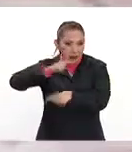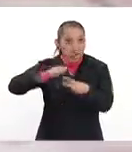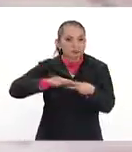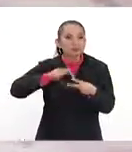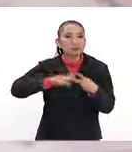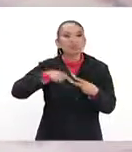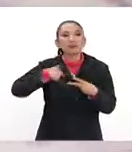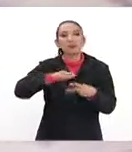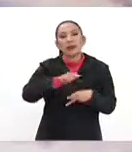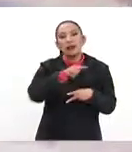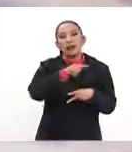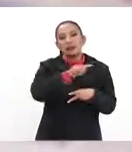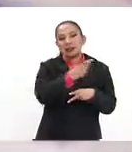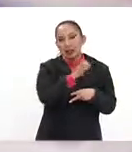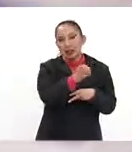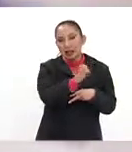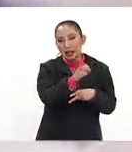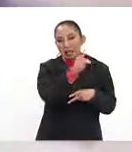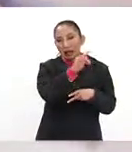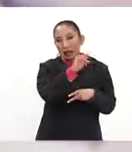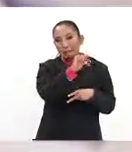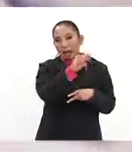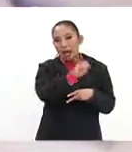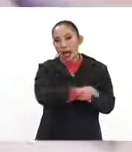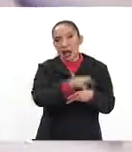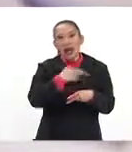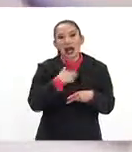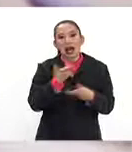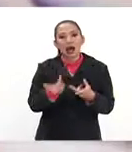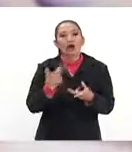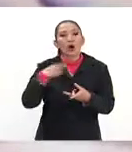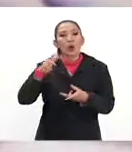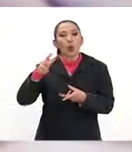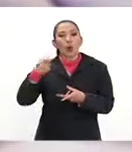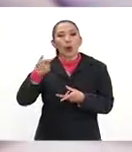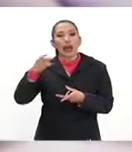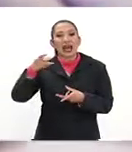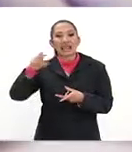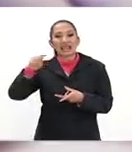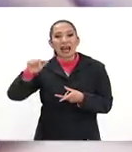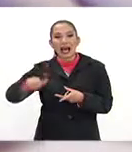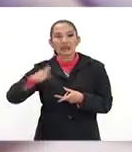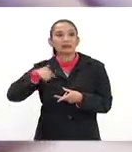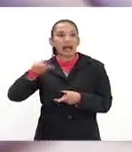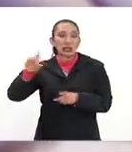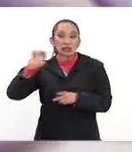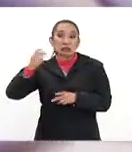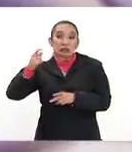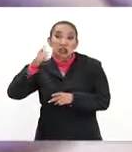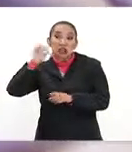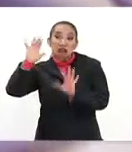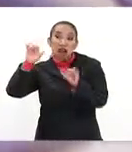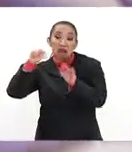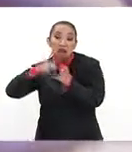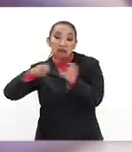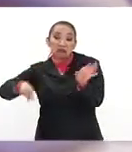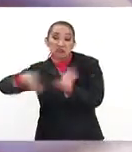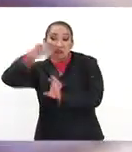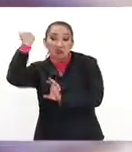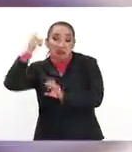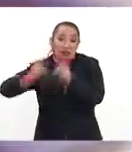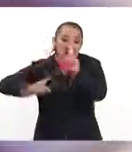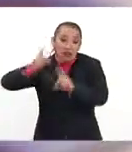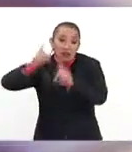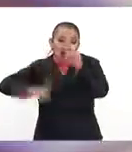también el 13 de enero en la Premier League. El Huddersfield Town contra el West Ham United del Chicharito, que muchos ya dicen que ya se va. Estándar de